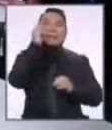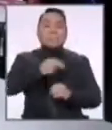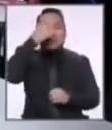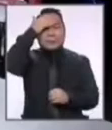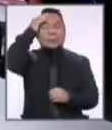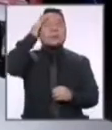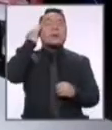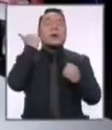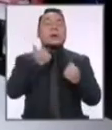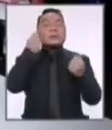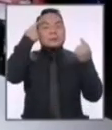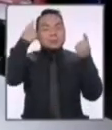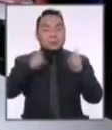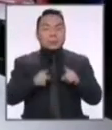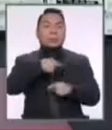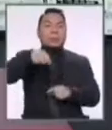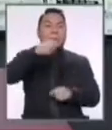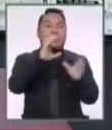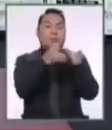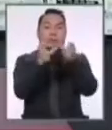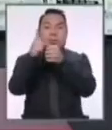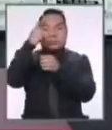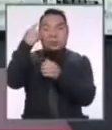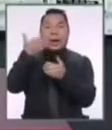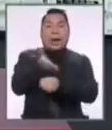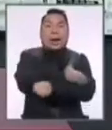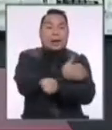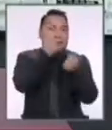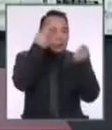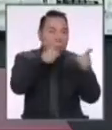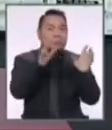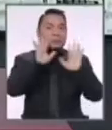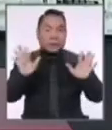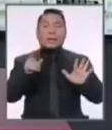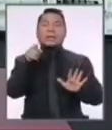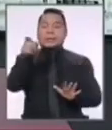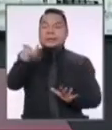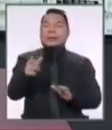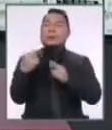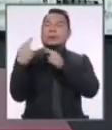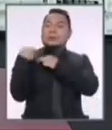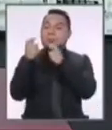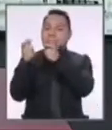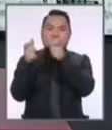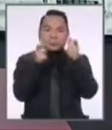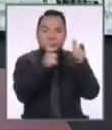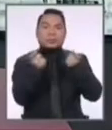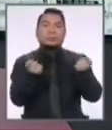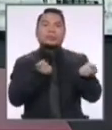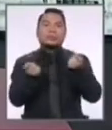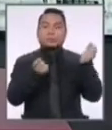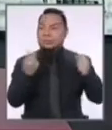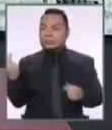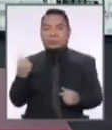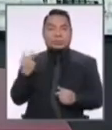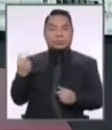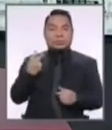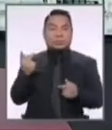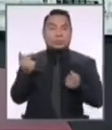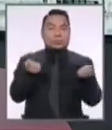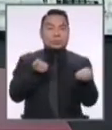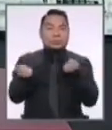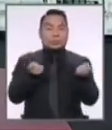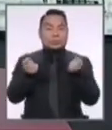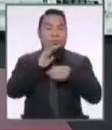según lo acordado con los propios partidos políticos, todos los moderadores tenemos la facultad de establecer el orden en